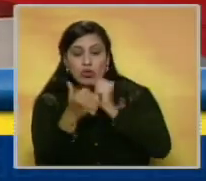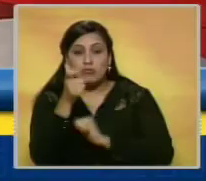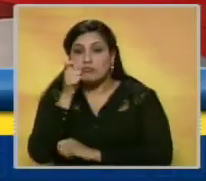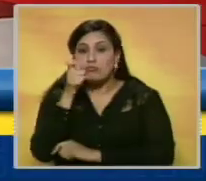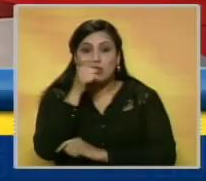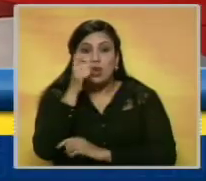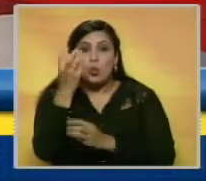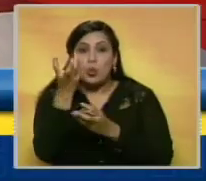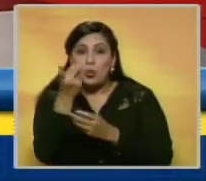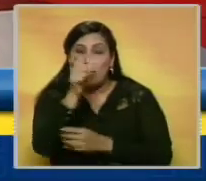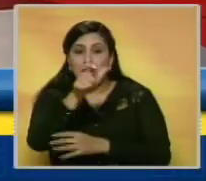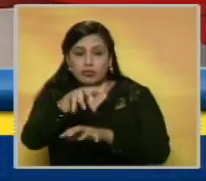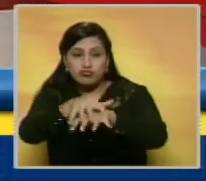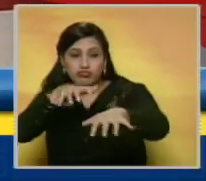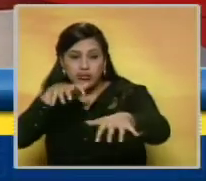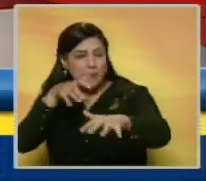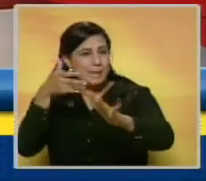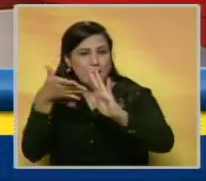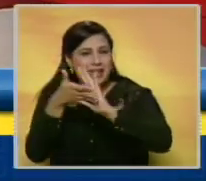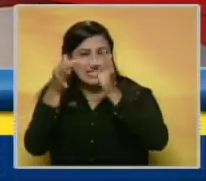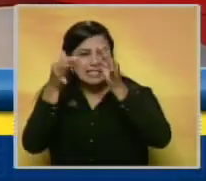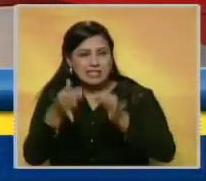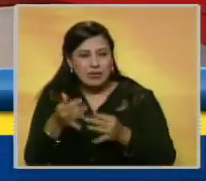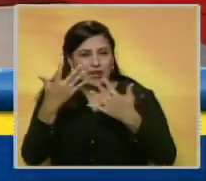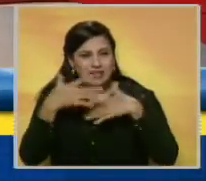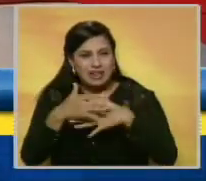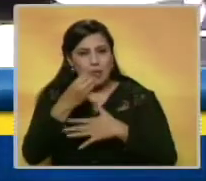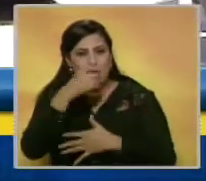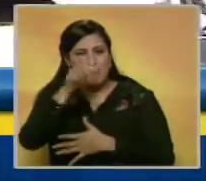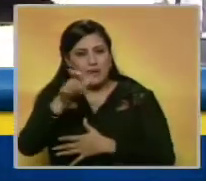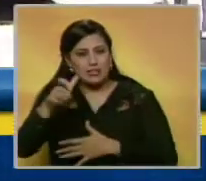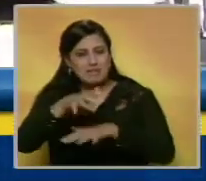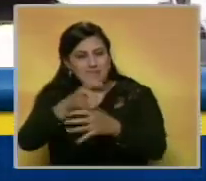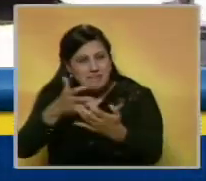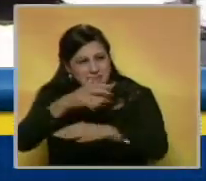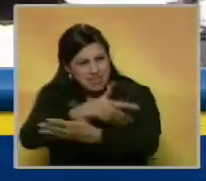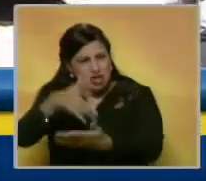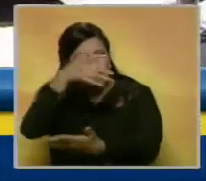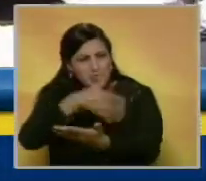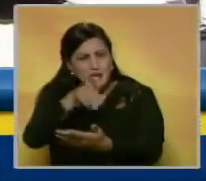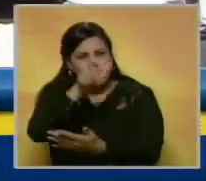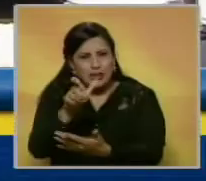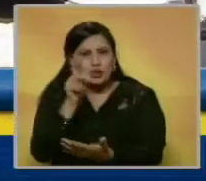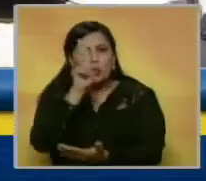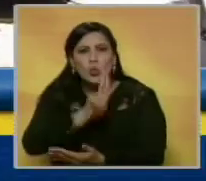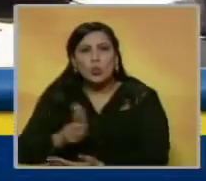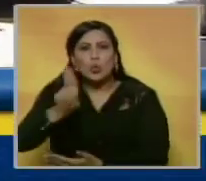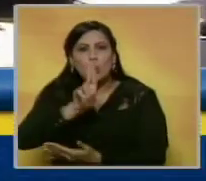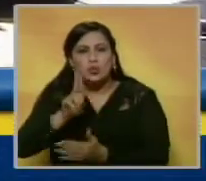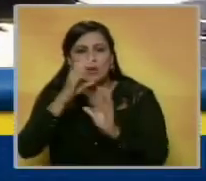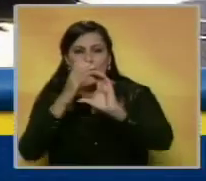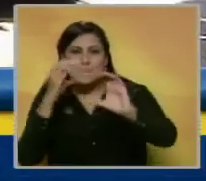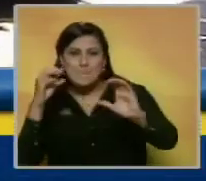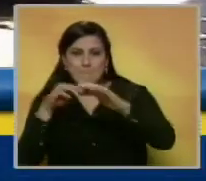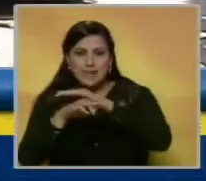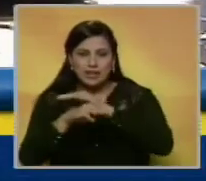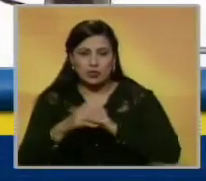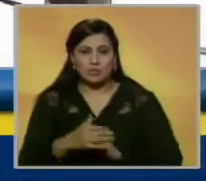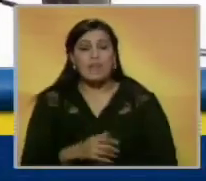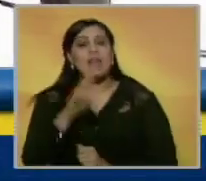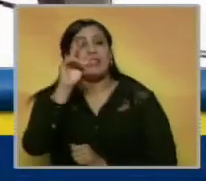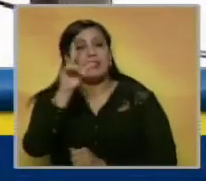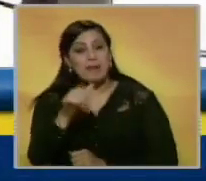importante número de funcionarios para garantizar la integridad física de los millones de usuarios que diariamente utilizan este sistema.